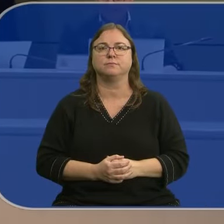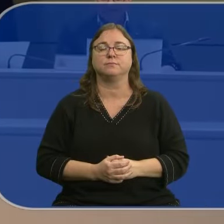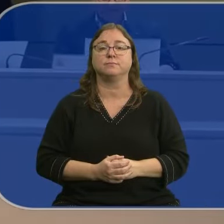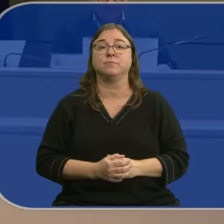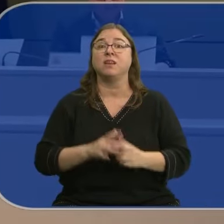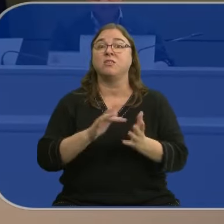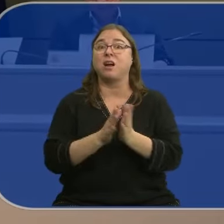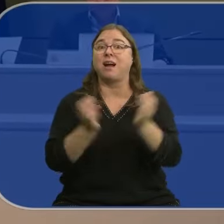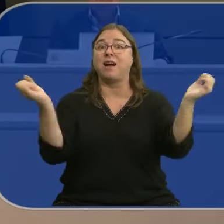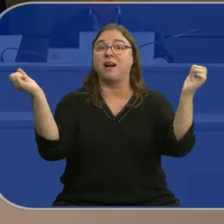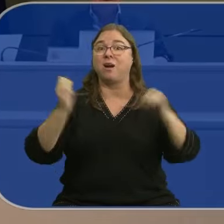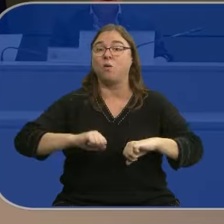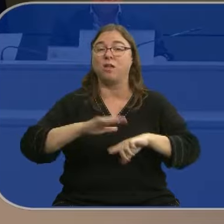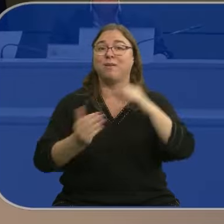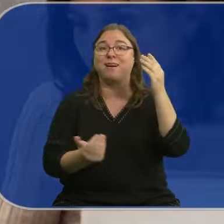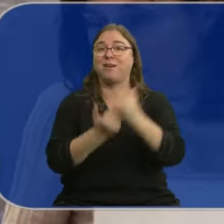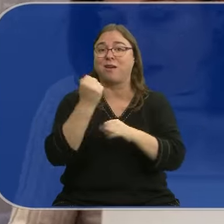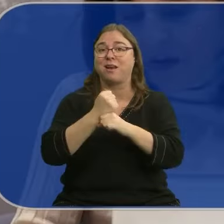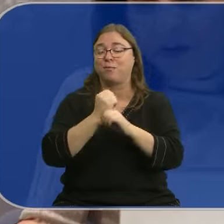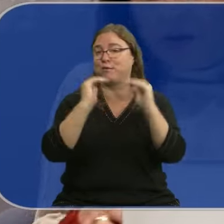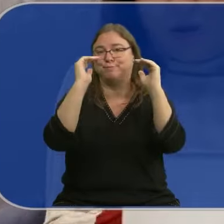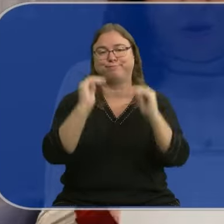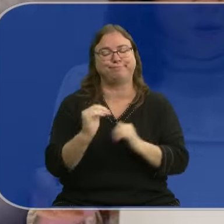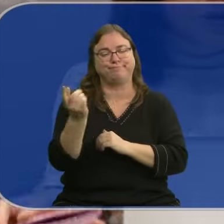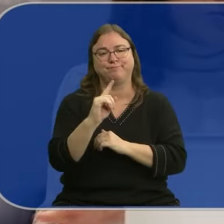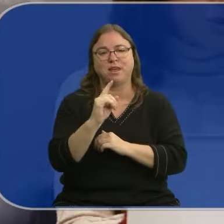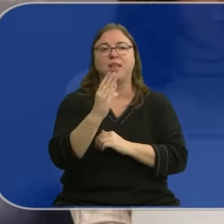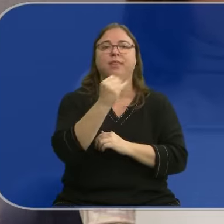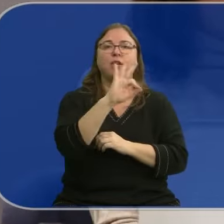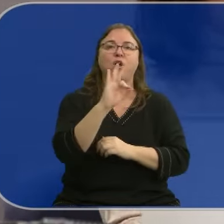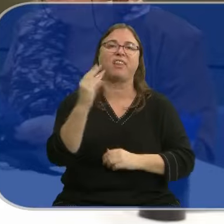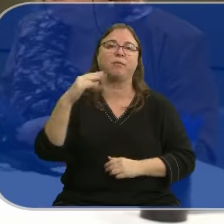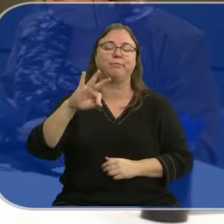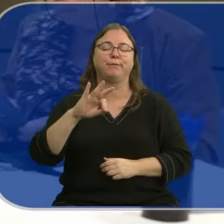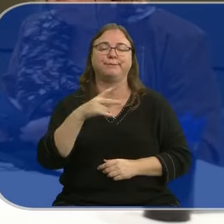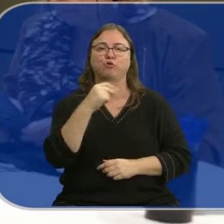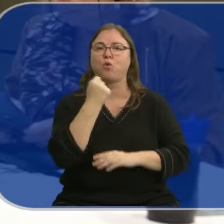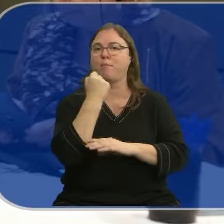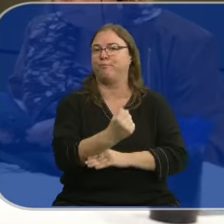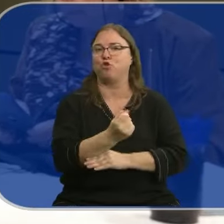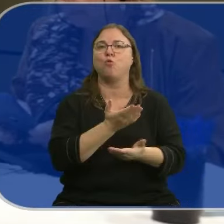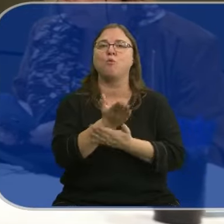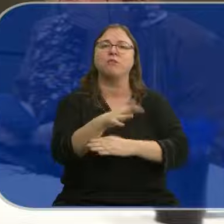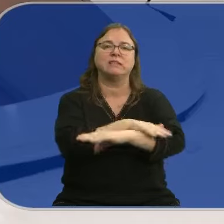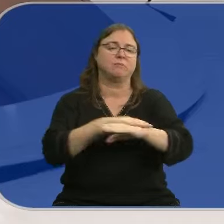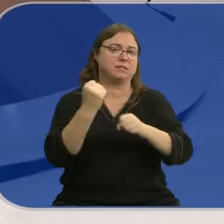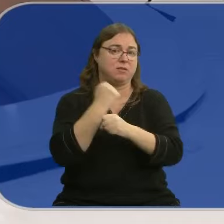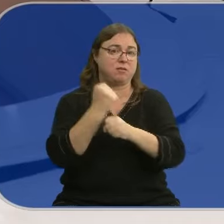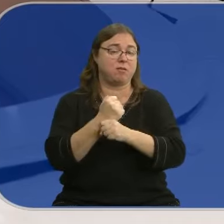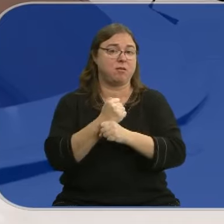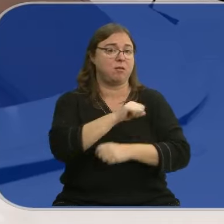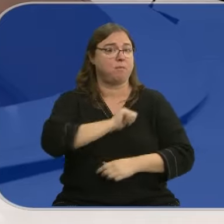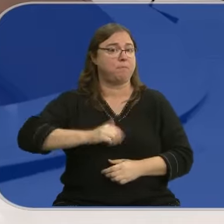No habrá acuerdo para la reducción de la jornada laboral. CEO e ICPYME han rechazado esta mañana apoyar la propuesta del Ministerio de Trabajo. La